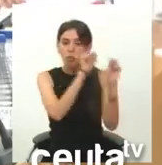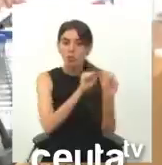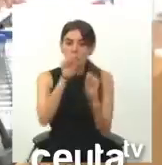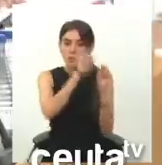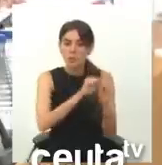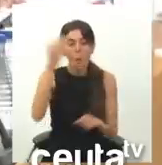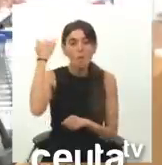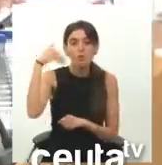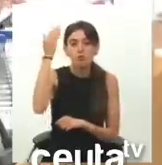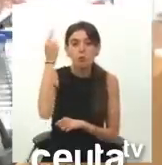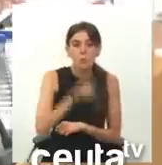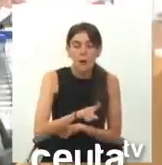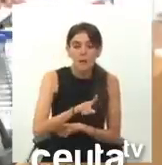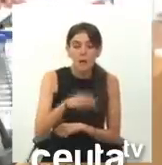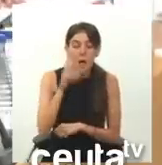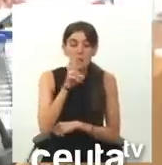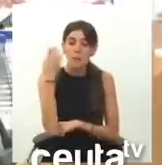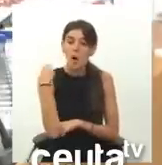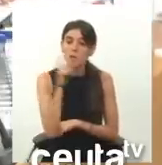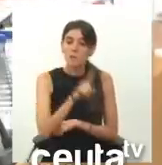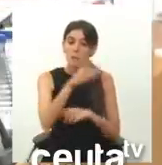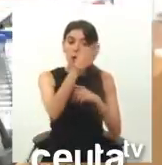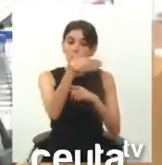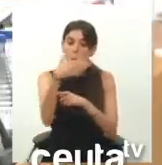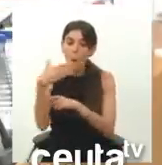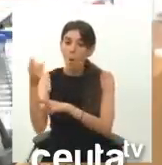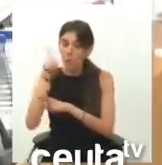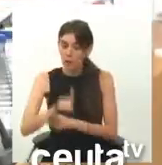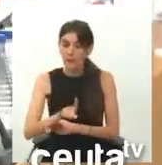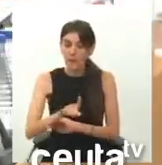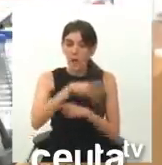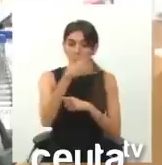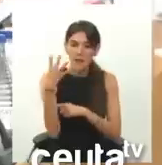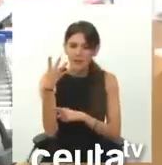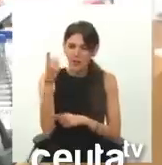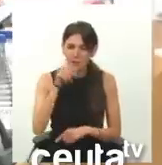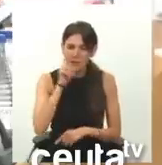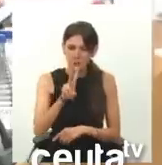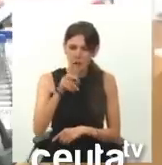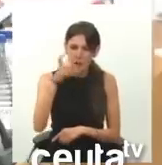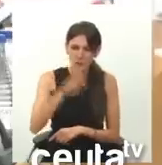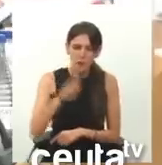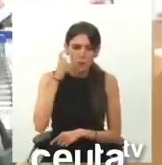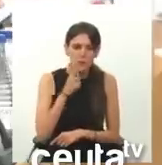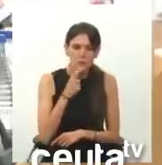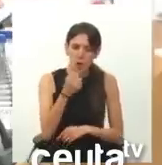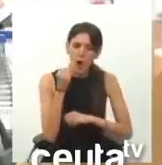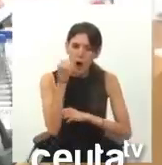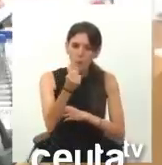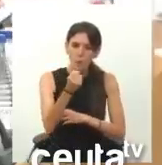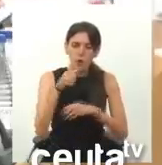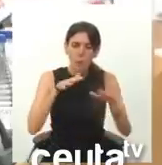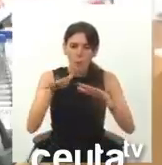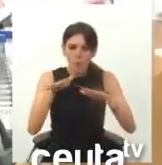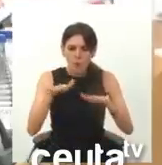musulmanes, se le vio también ayer con una banderita LGTBI, ¿no, señor Mustafa? Apoyando el movimiento,